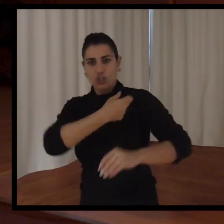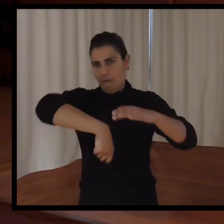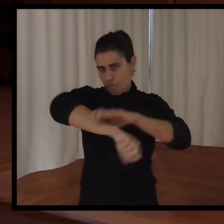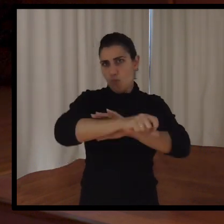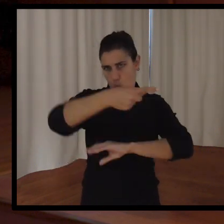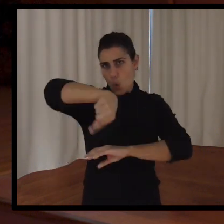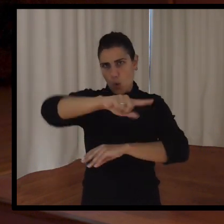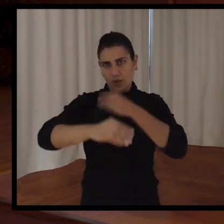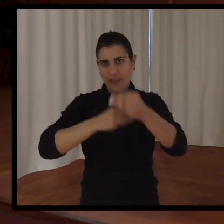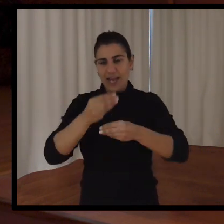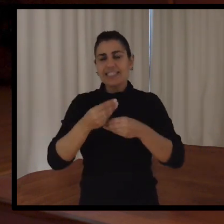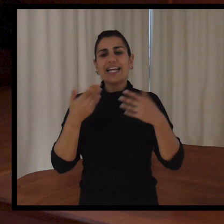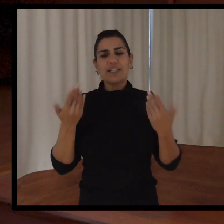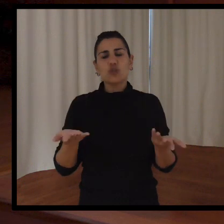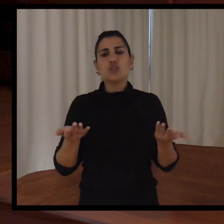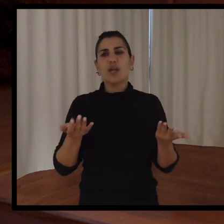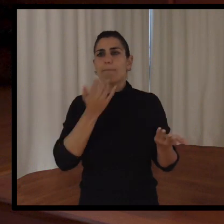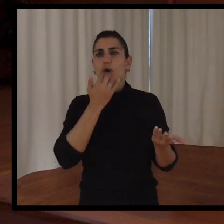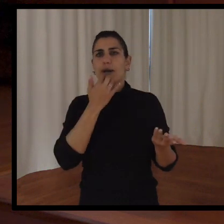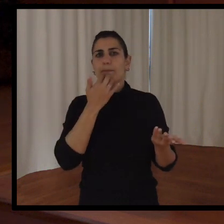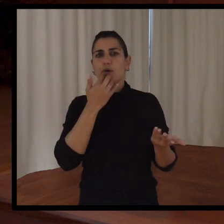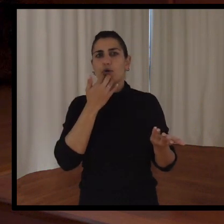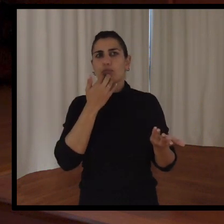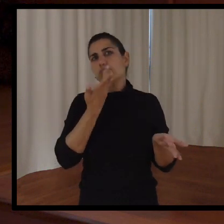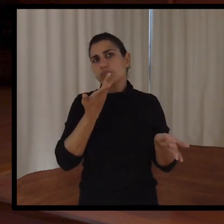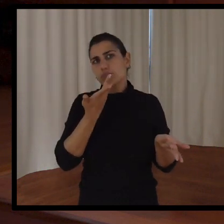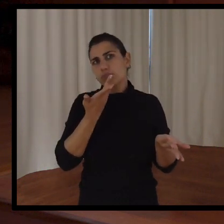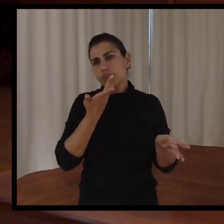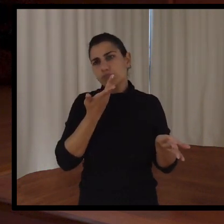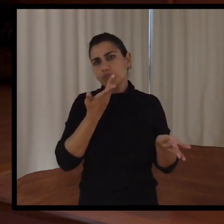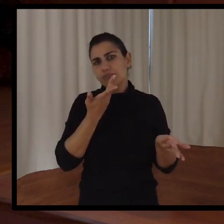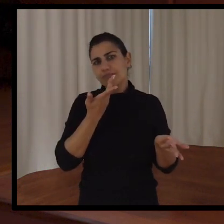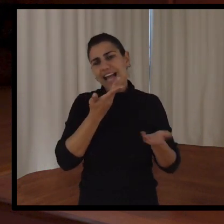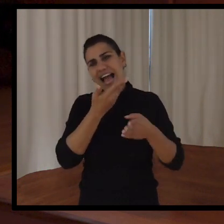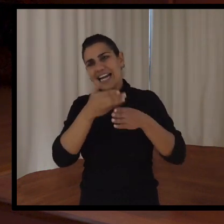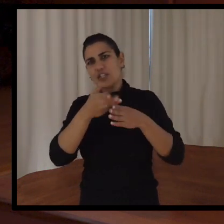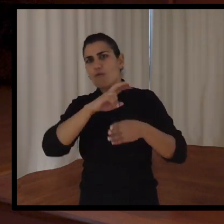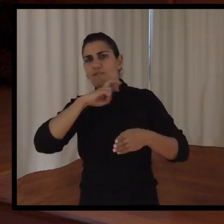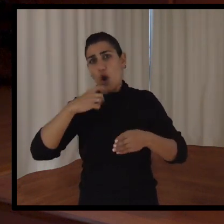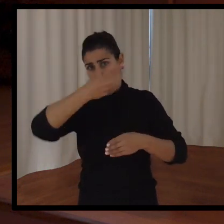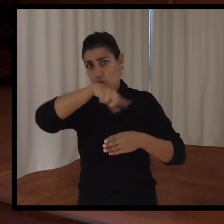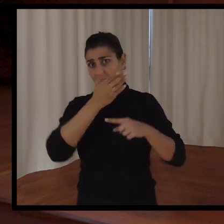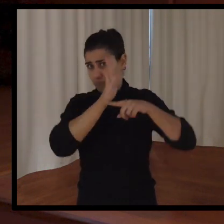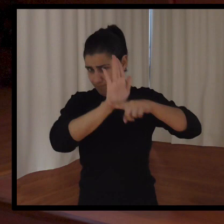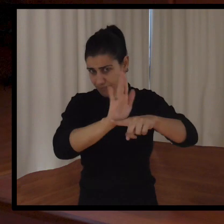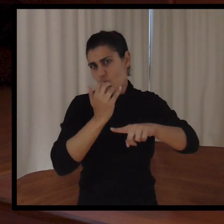hacen. ¿Cómo se transmite eso también al resto de la cadena? O sea, esos valores que ustedes representan.